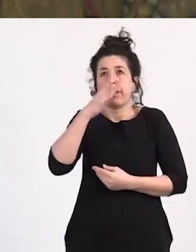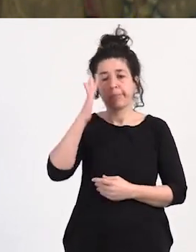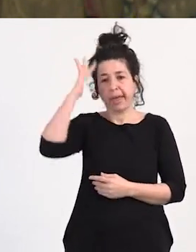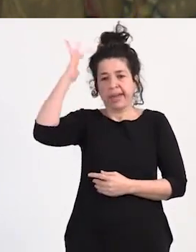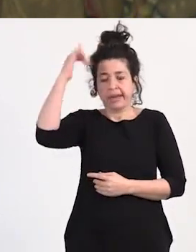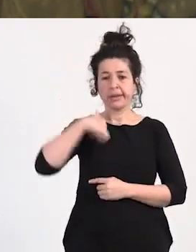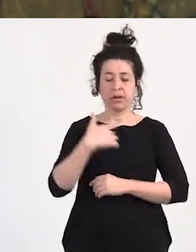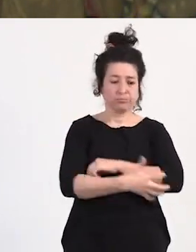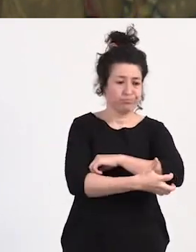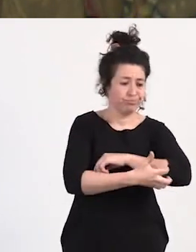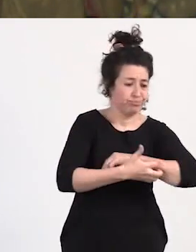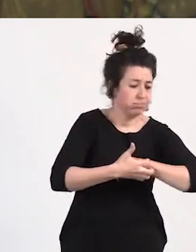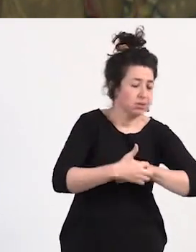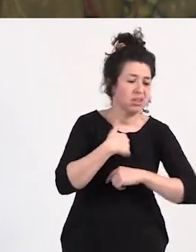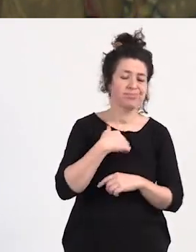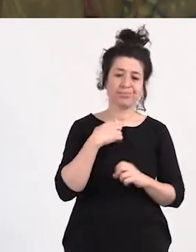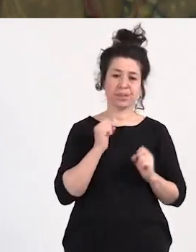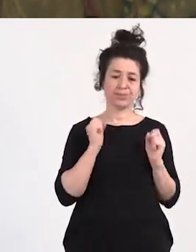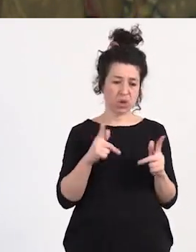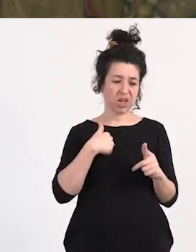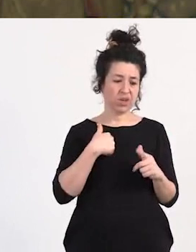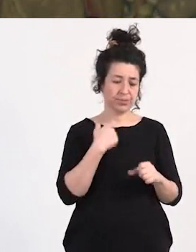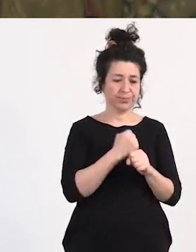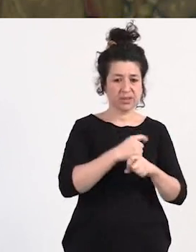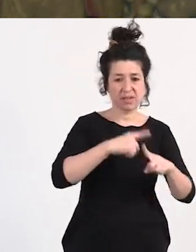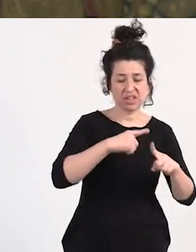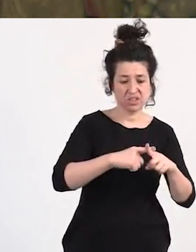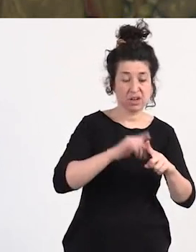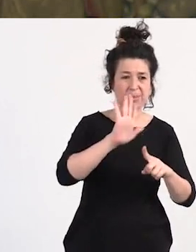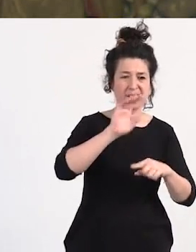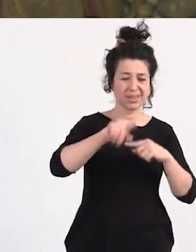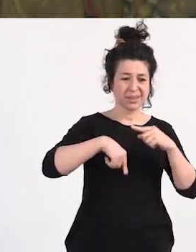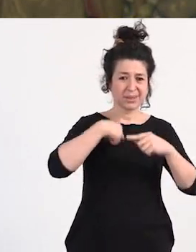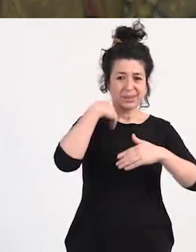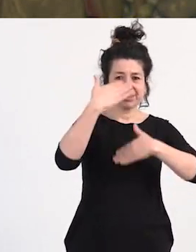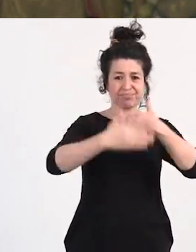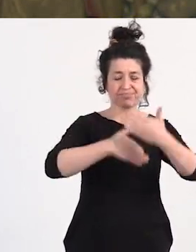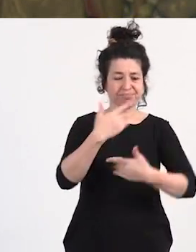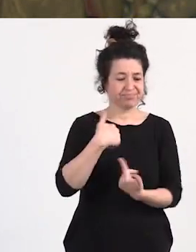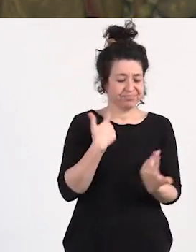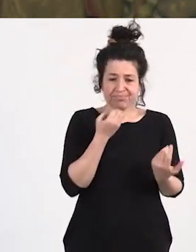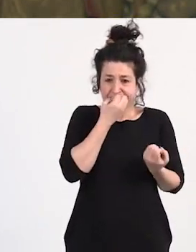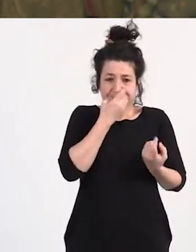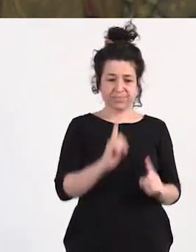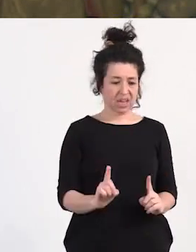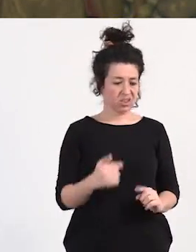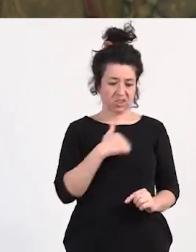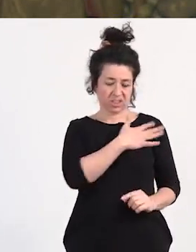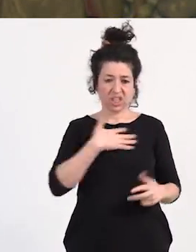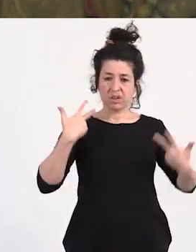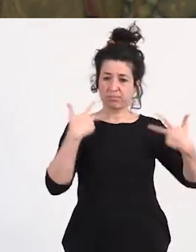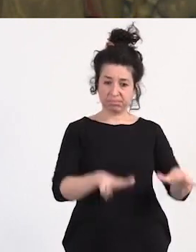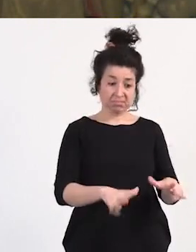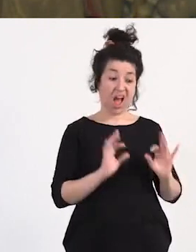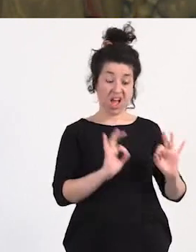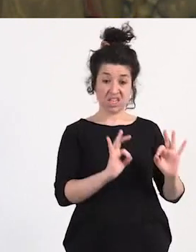trabajo sexual pero luego ven que no es lo suyo que no todas pueden ejercer el trabajo sexual y eso también es una realidad entonces para